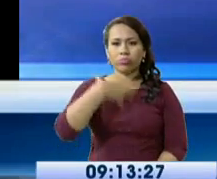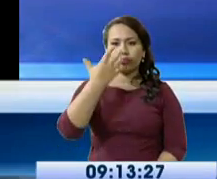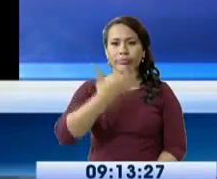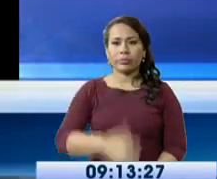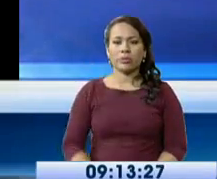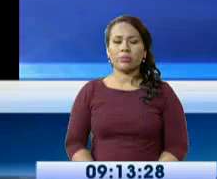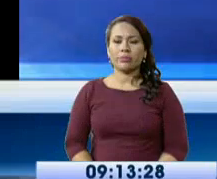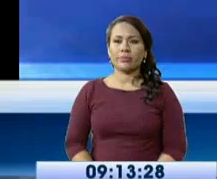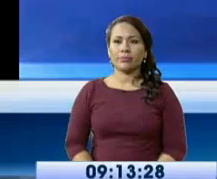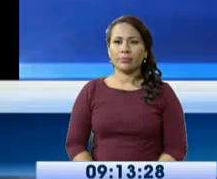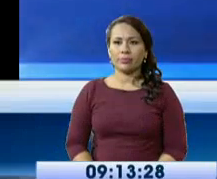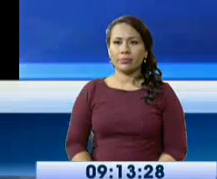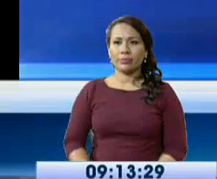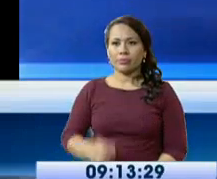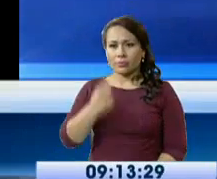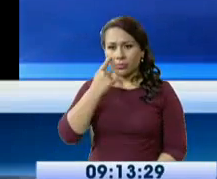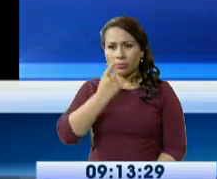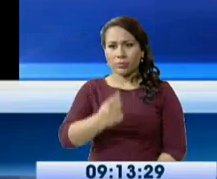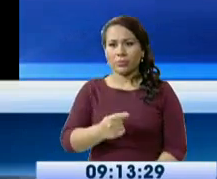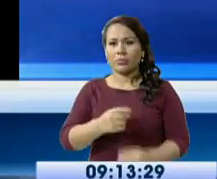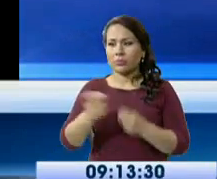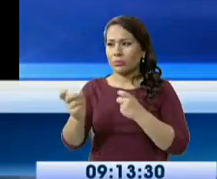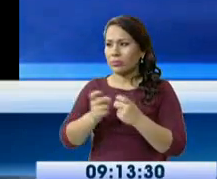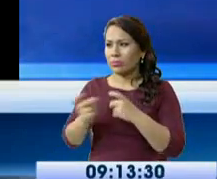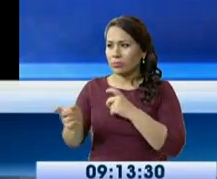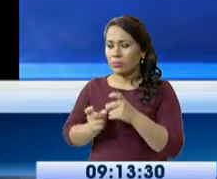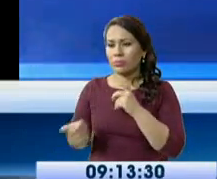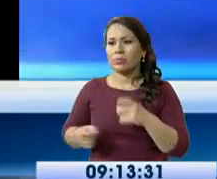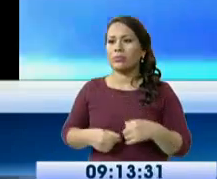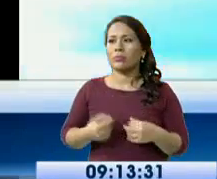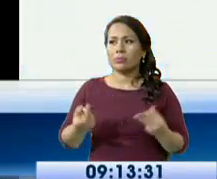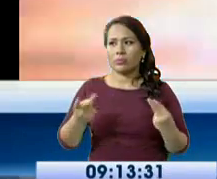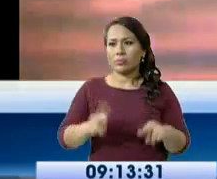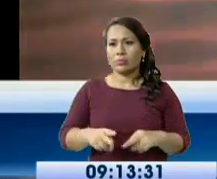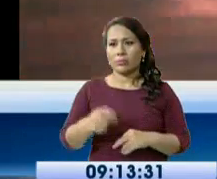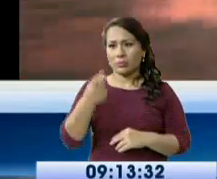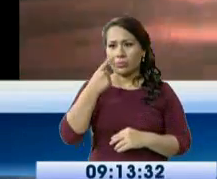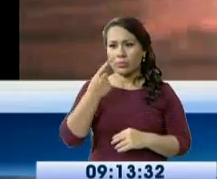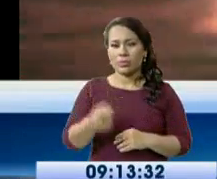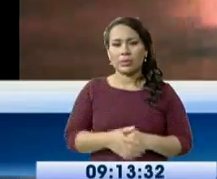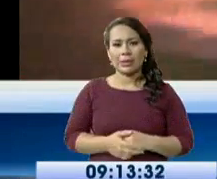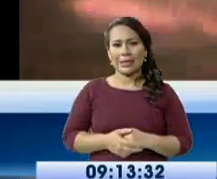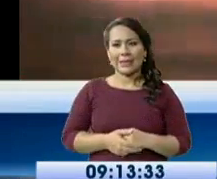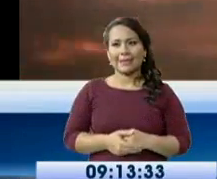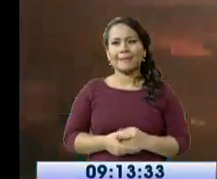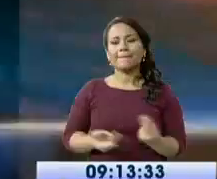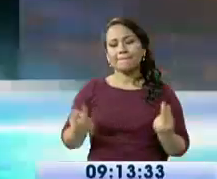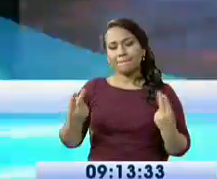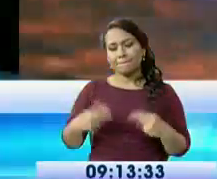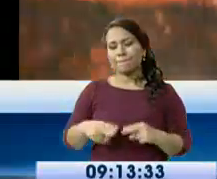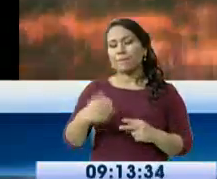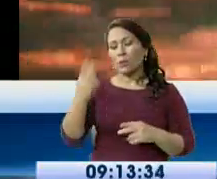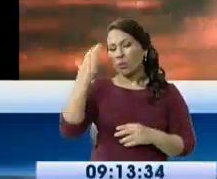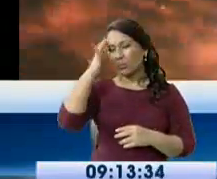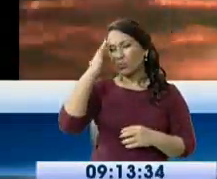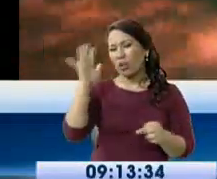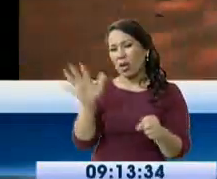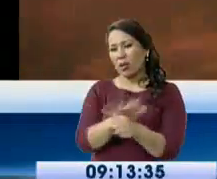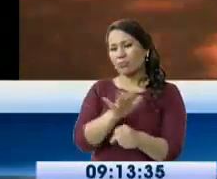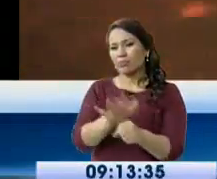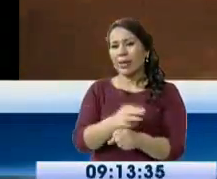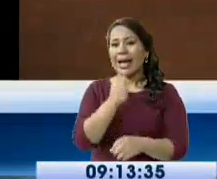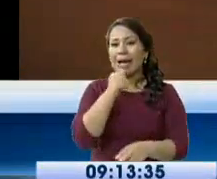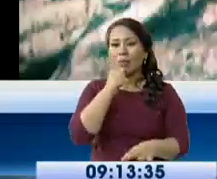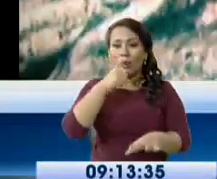afortunadamente una vez que para la lluvia, el agua baja. Entre las principales causas del estancamiento de las aguas